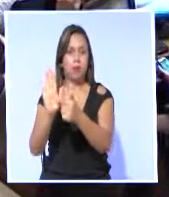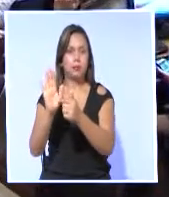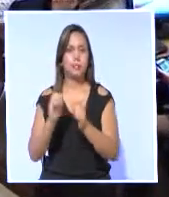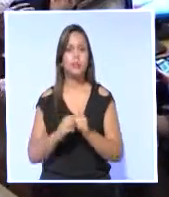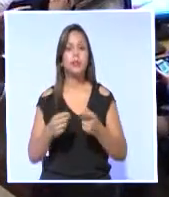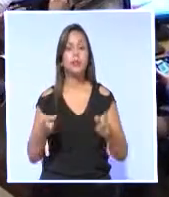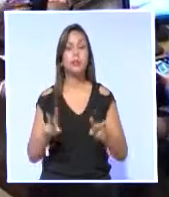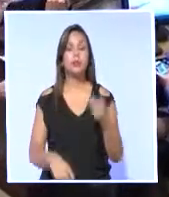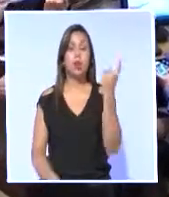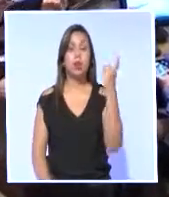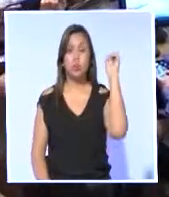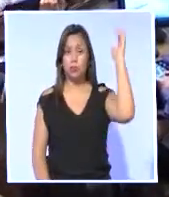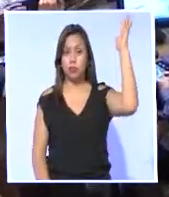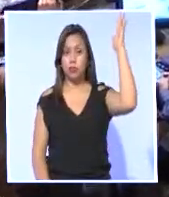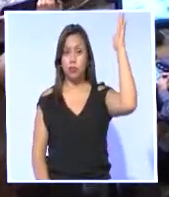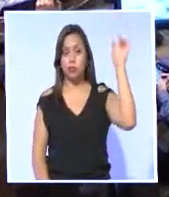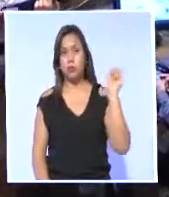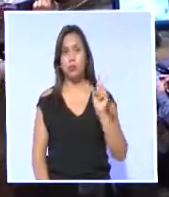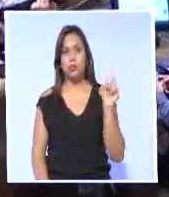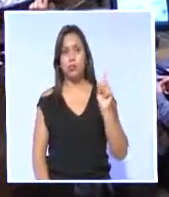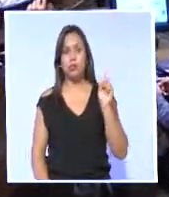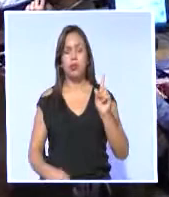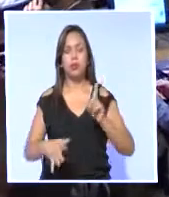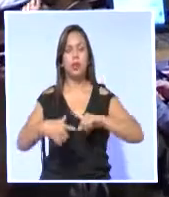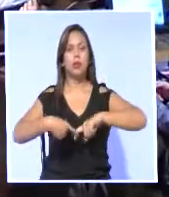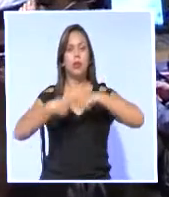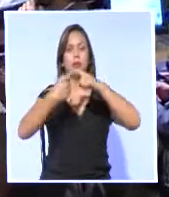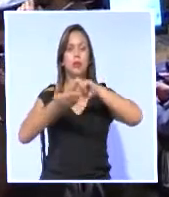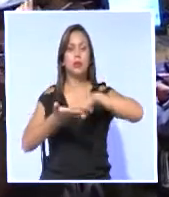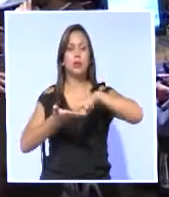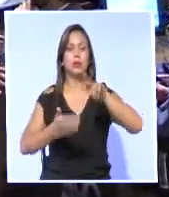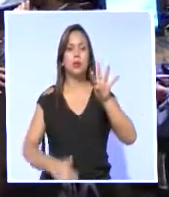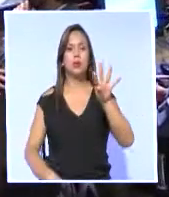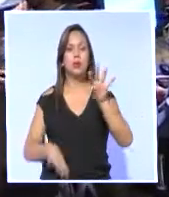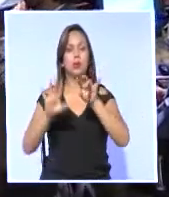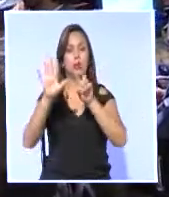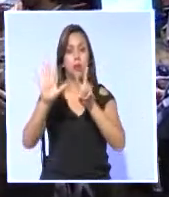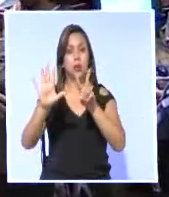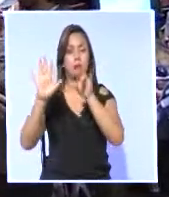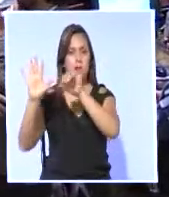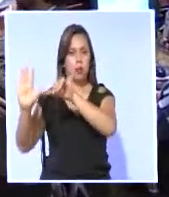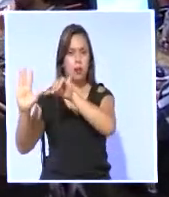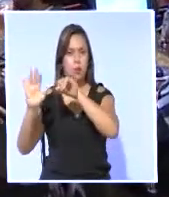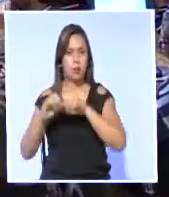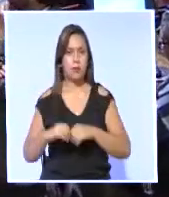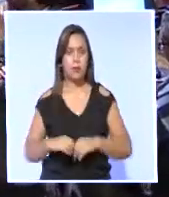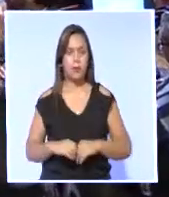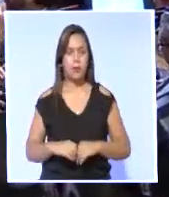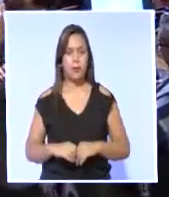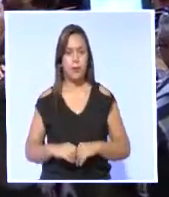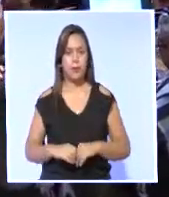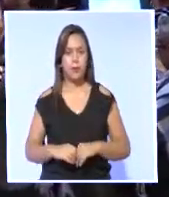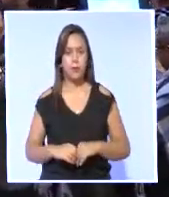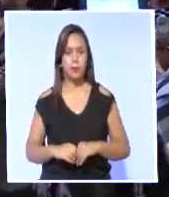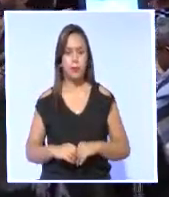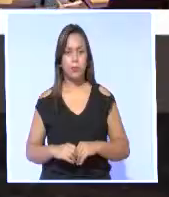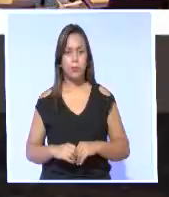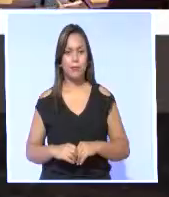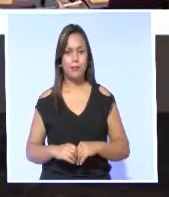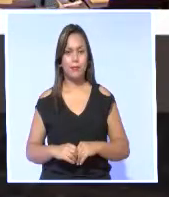Al cabo de 11 intervenciones, se suspendió la continuación de la sesión número 476. María Fernanda Medina, TVL Noticias.